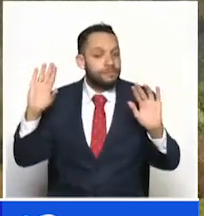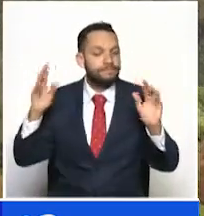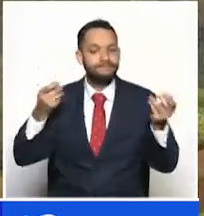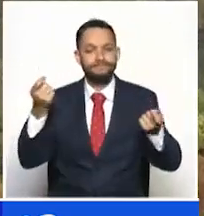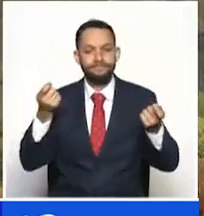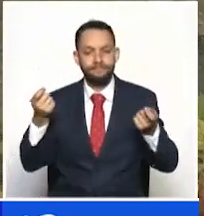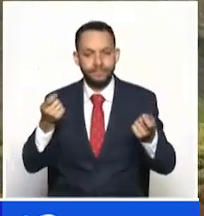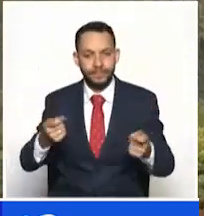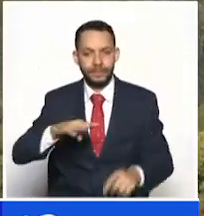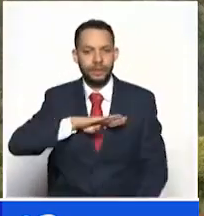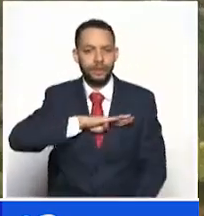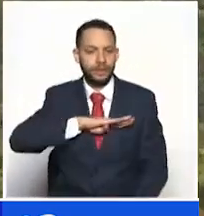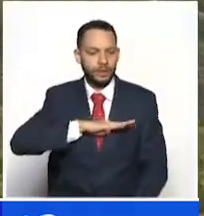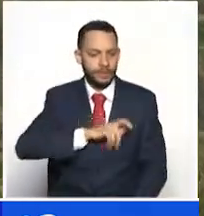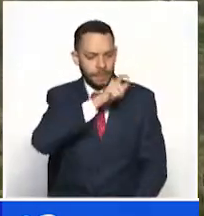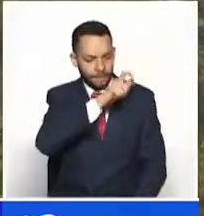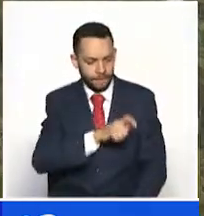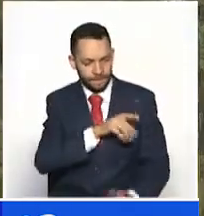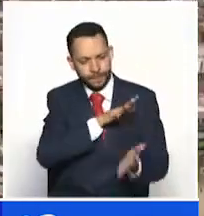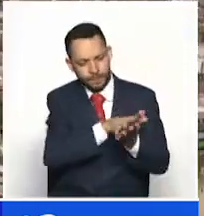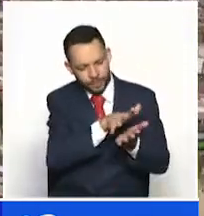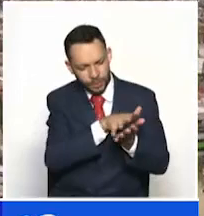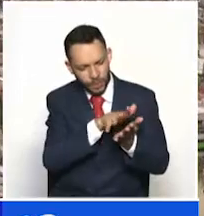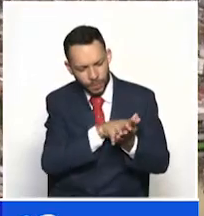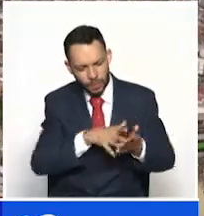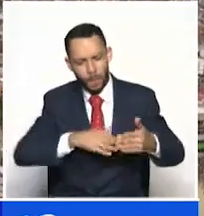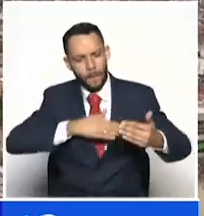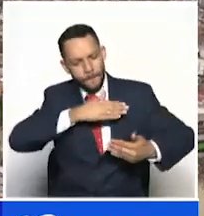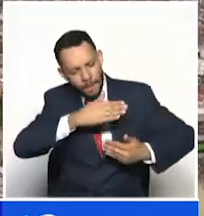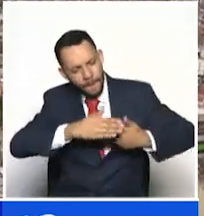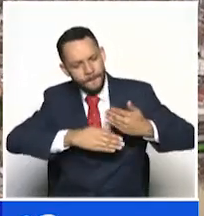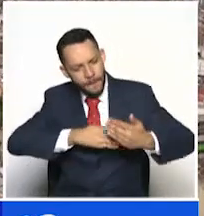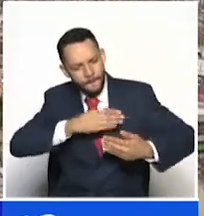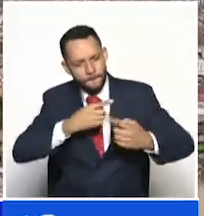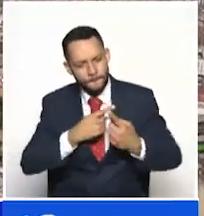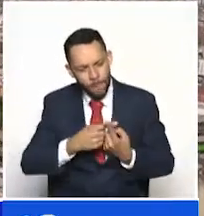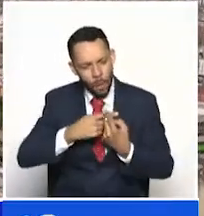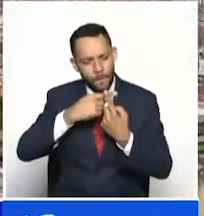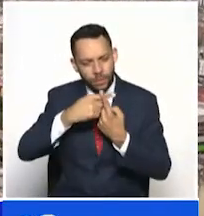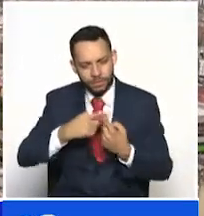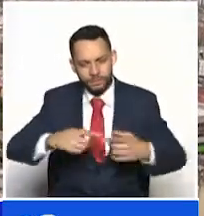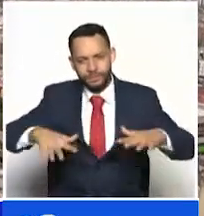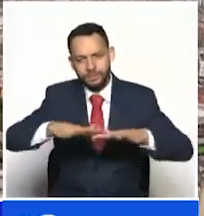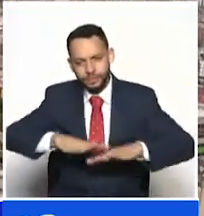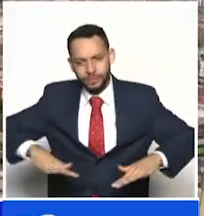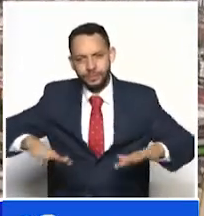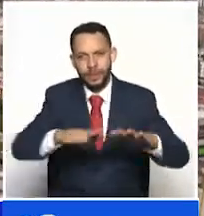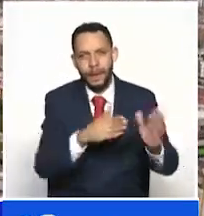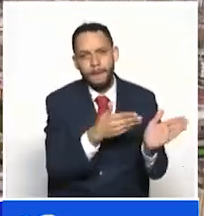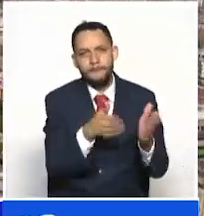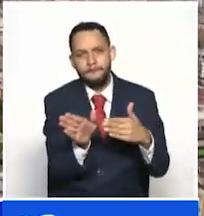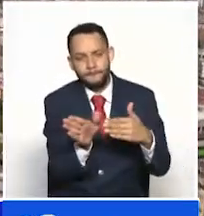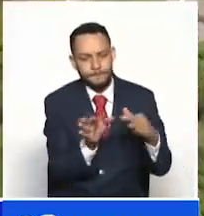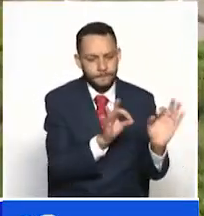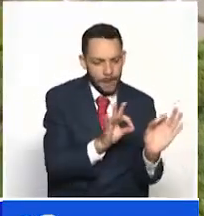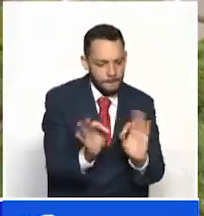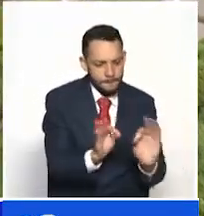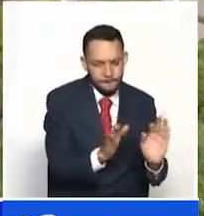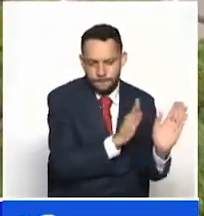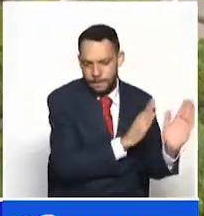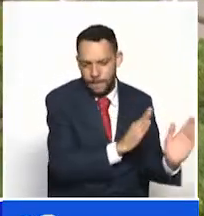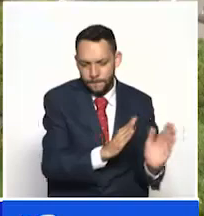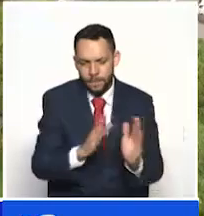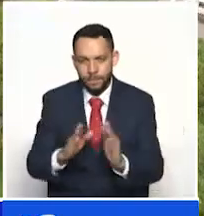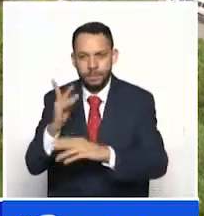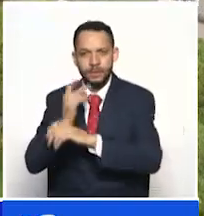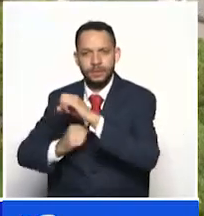Armenia, José Manuel Ríos, expresó que se ha avanzado de manera positiva en la revisión excepcional del plan de ordenamiento territorial que no se hacía desde